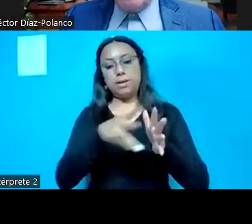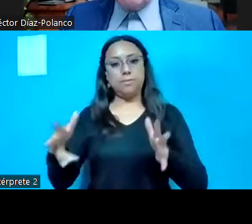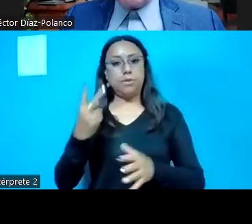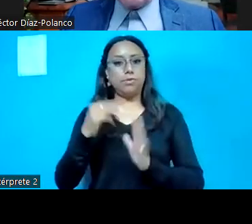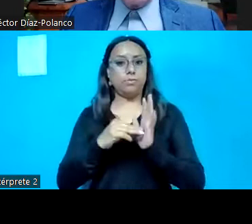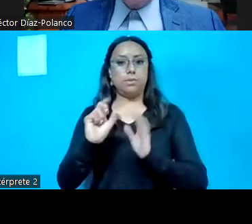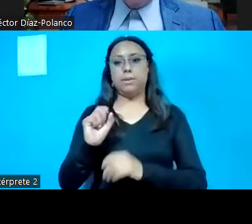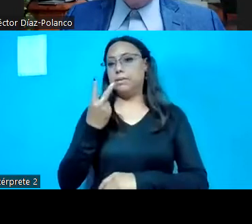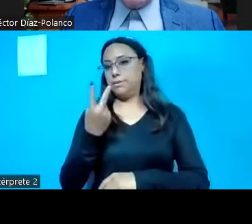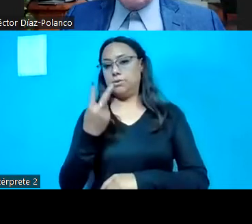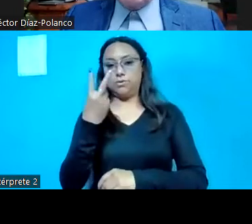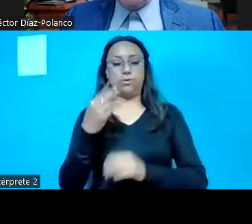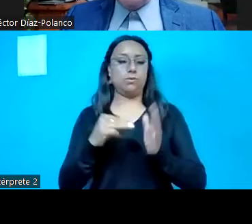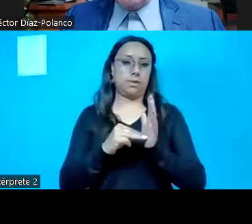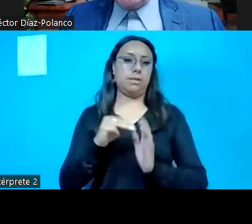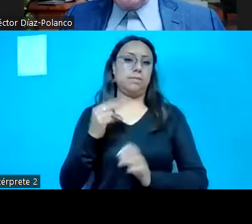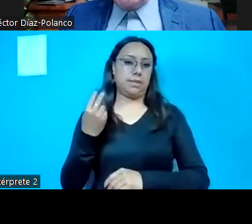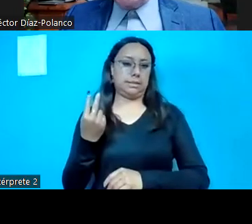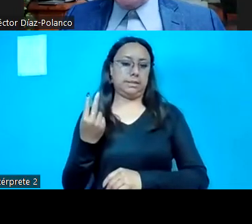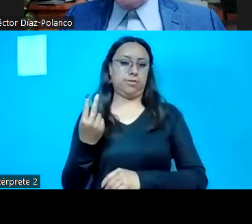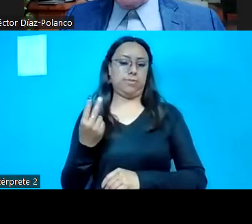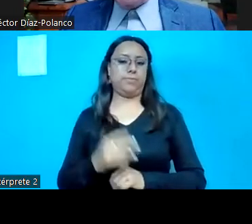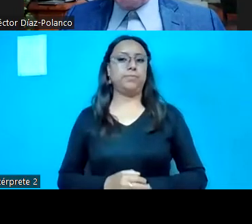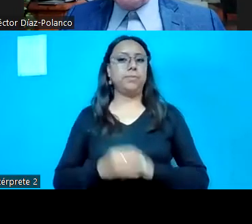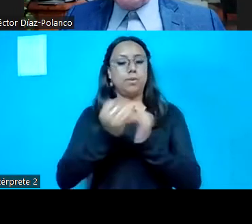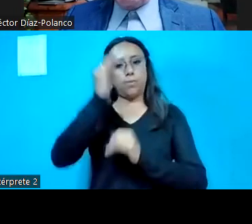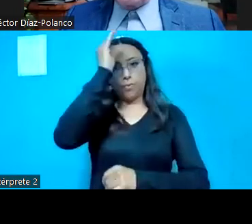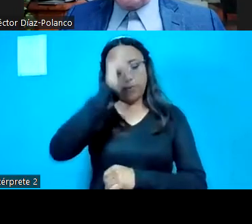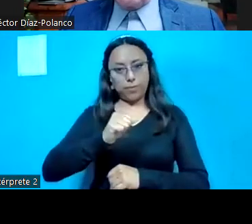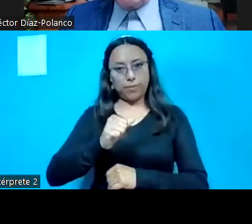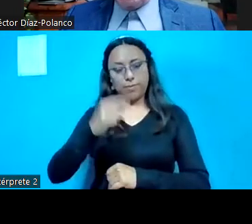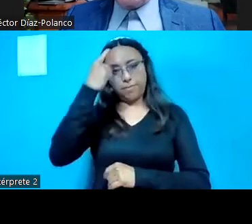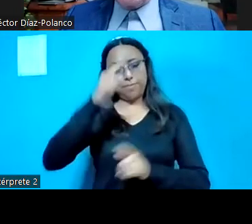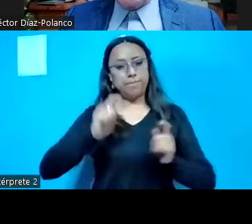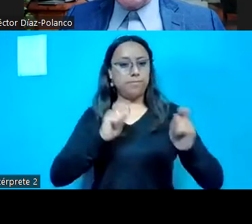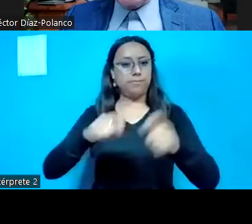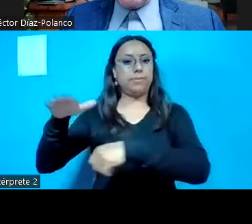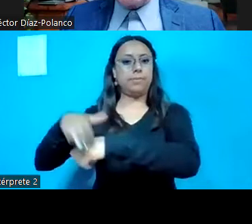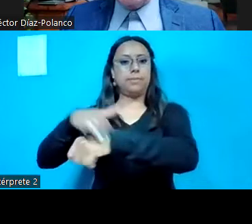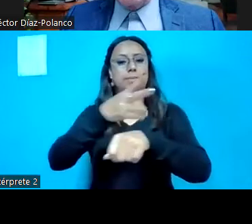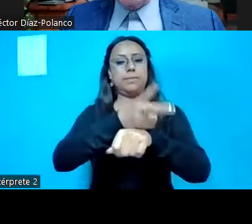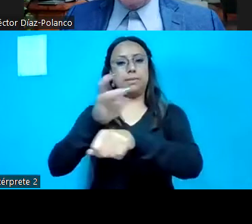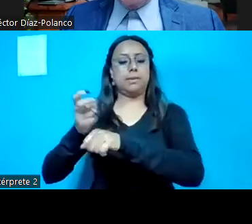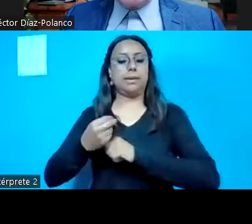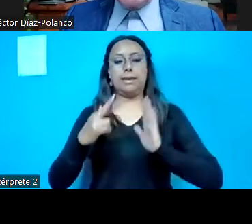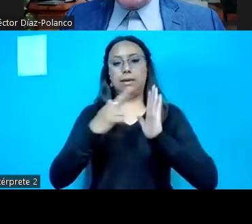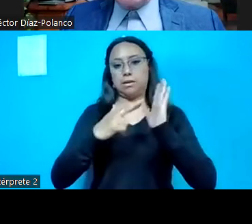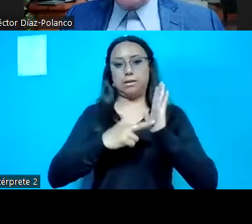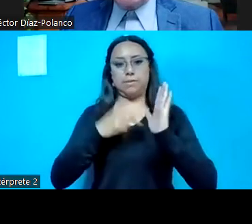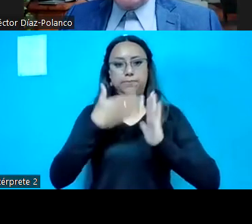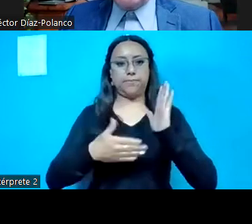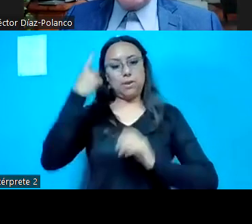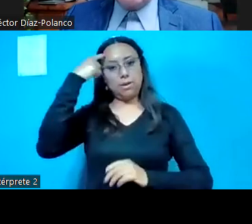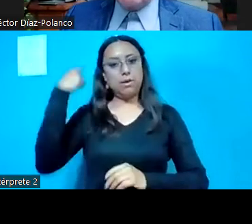mil veintidós, dos mil veinticinco, y el acuerdo por el que se emite la convocatoria y las bases para la